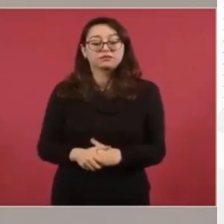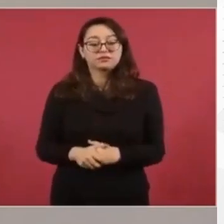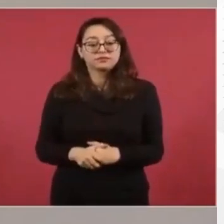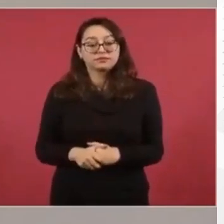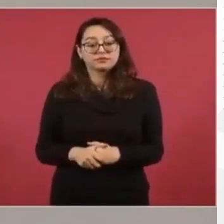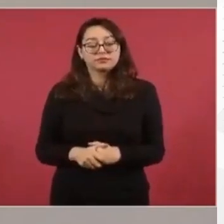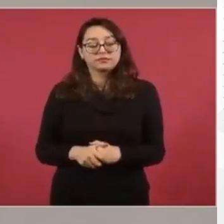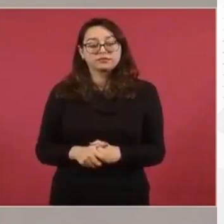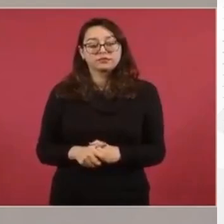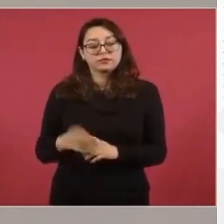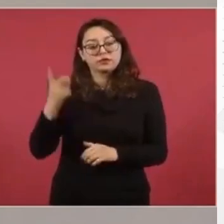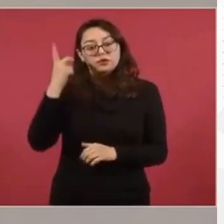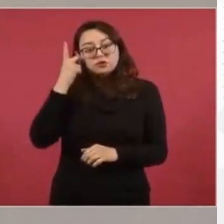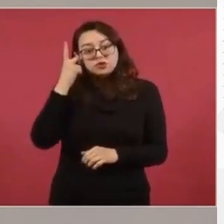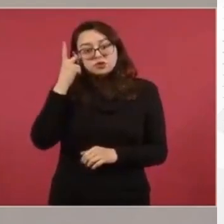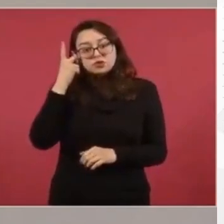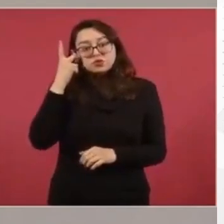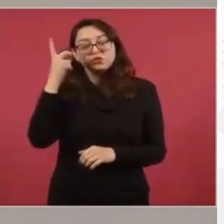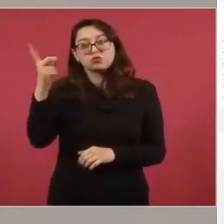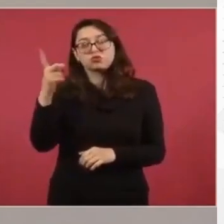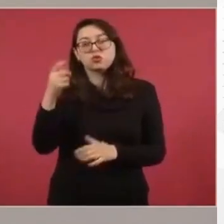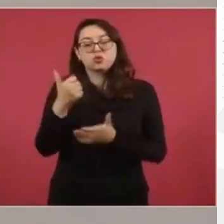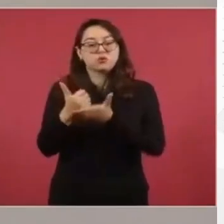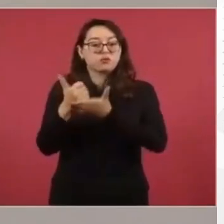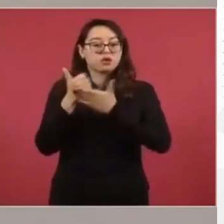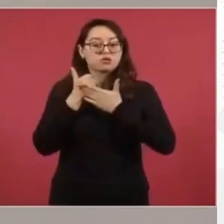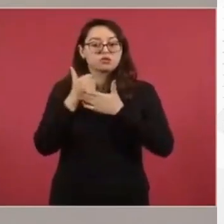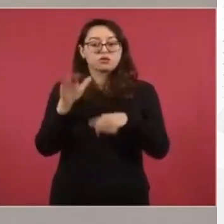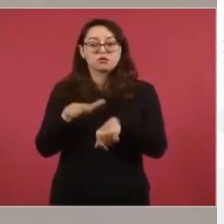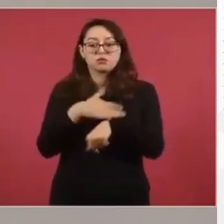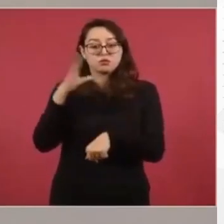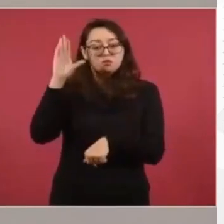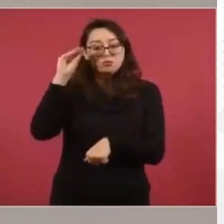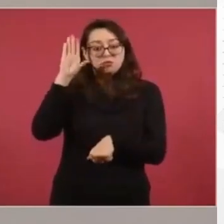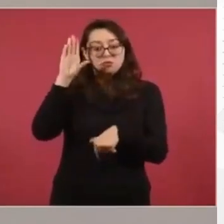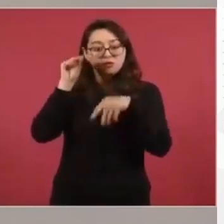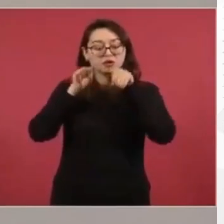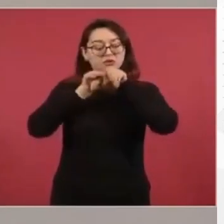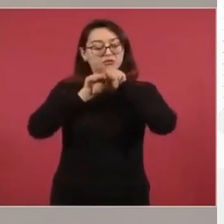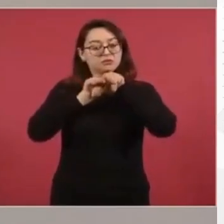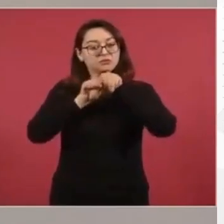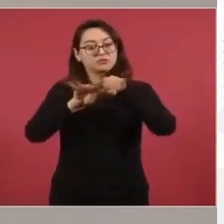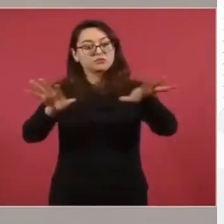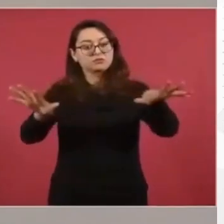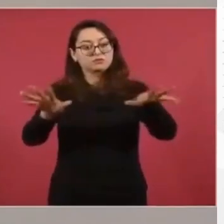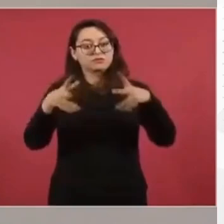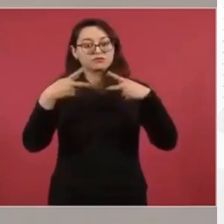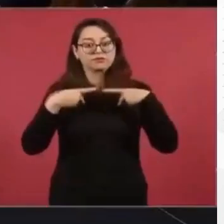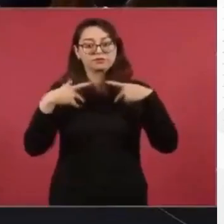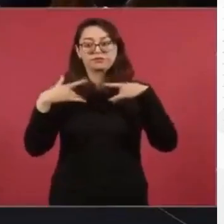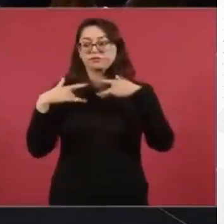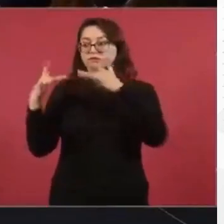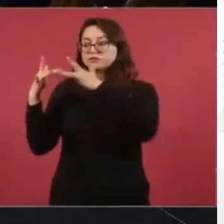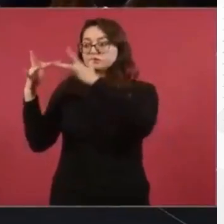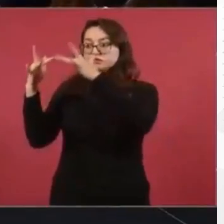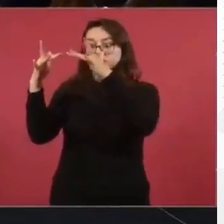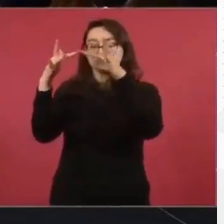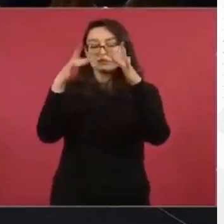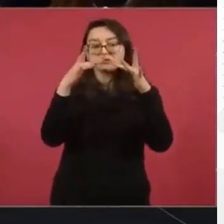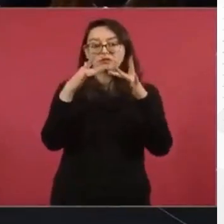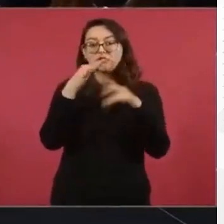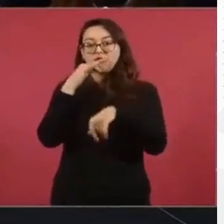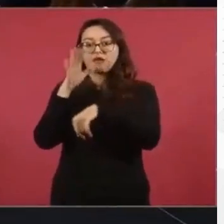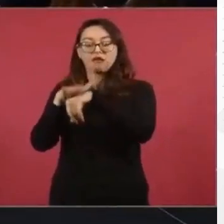Bendito Dios a la gente que estaba viendo la transmisión y otros compañeros que estaban viendo la transmisión. Se comunicaron con la Guardia Nacional.